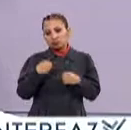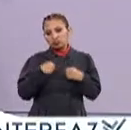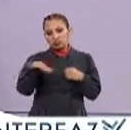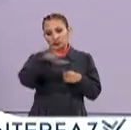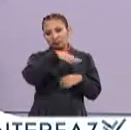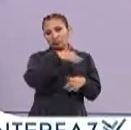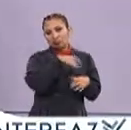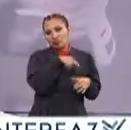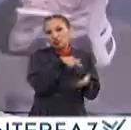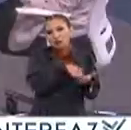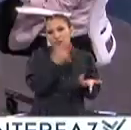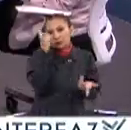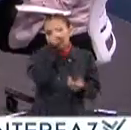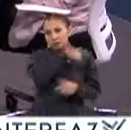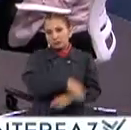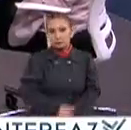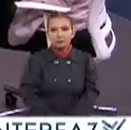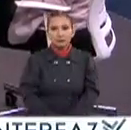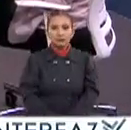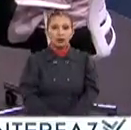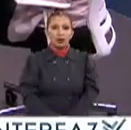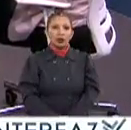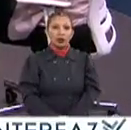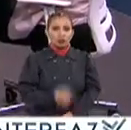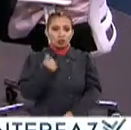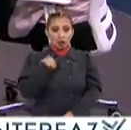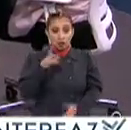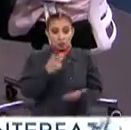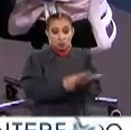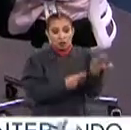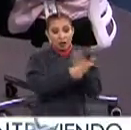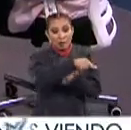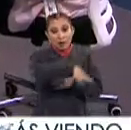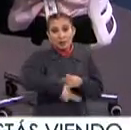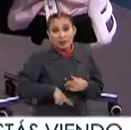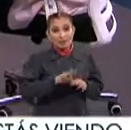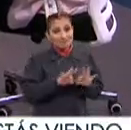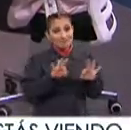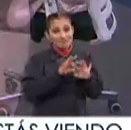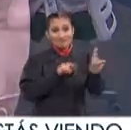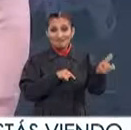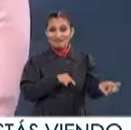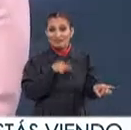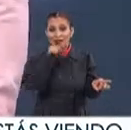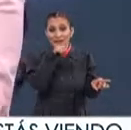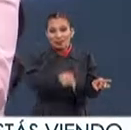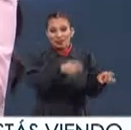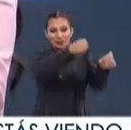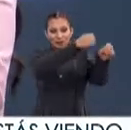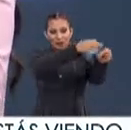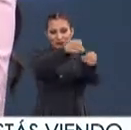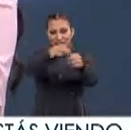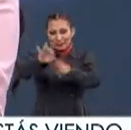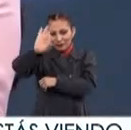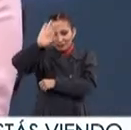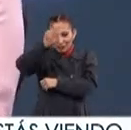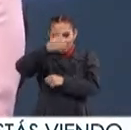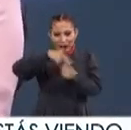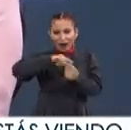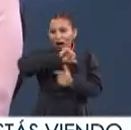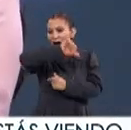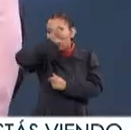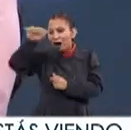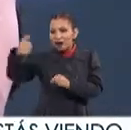complejas geográficamente hablando Así es, yo creo que las políticas públicas son fundamentales El que desde los órganos federales